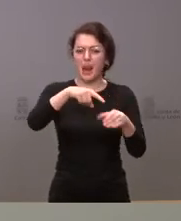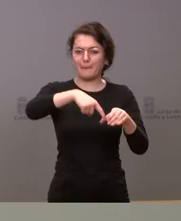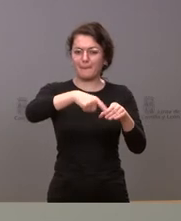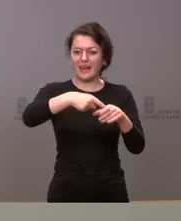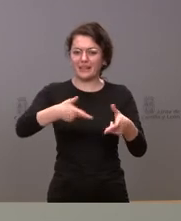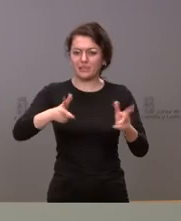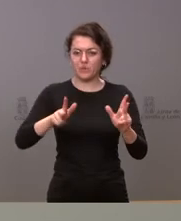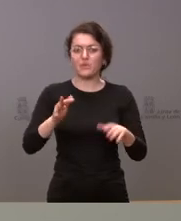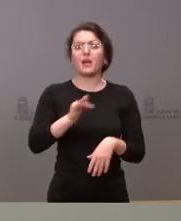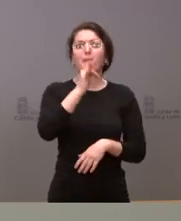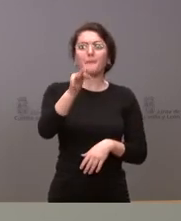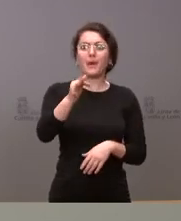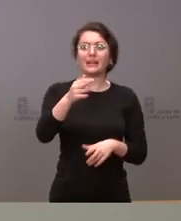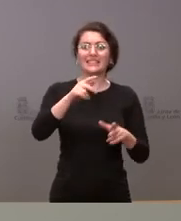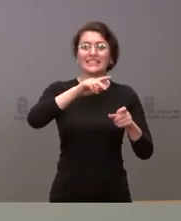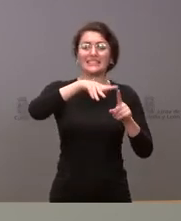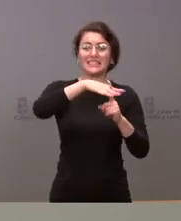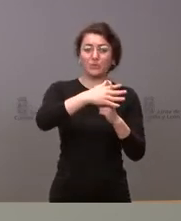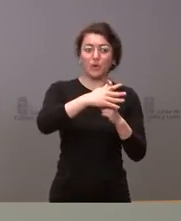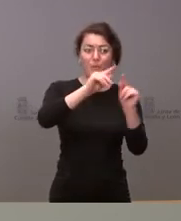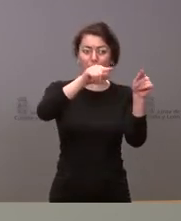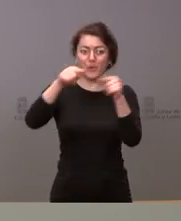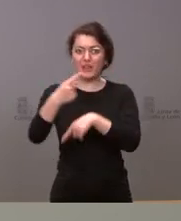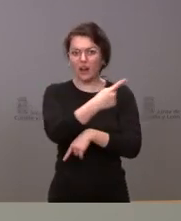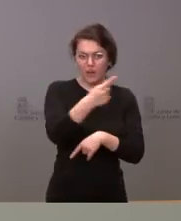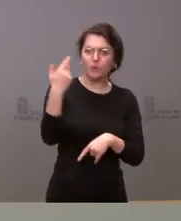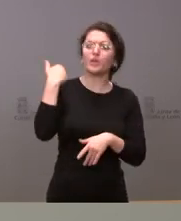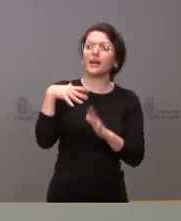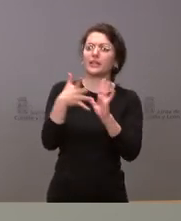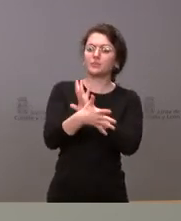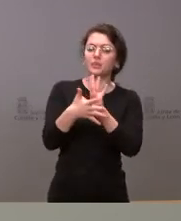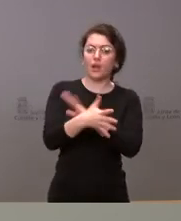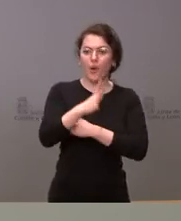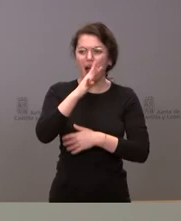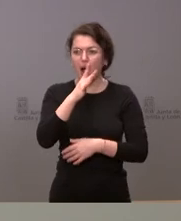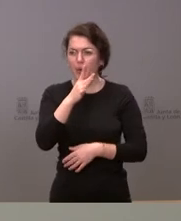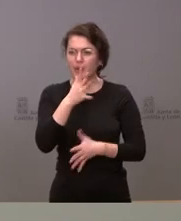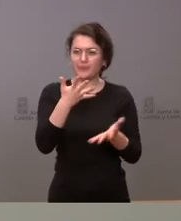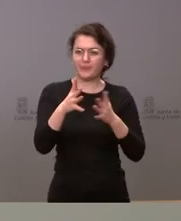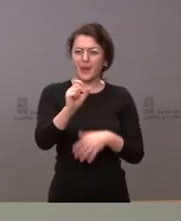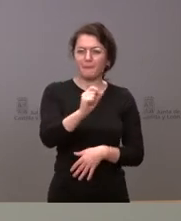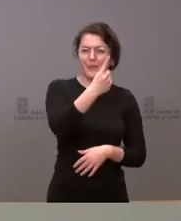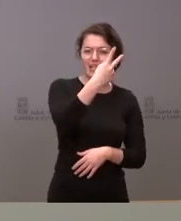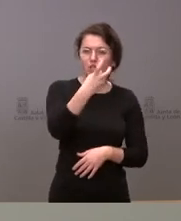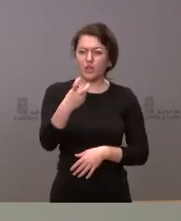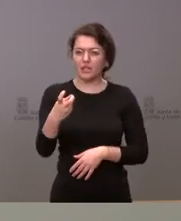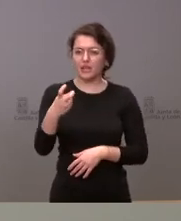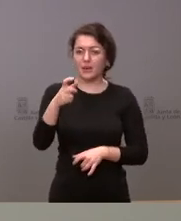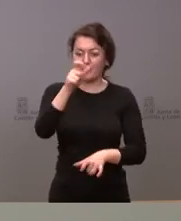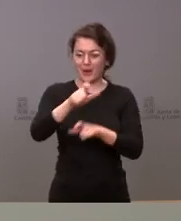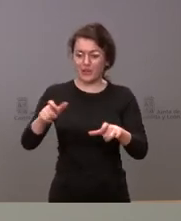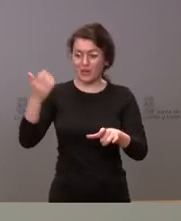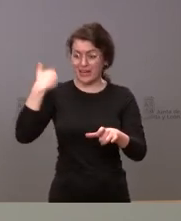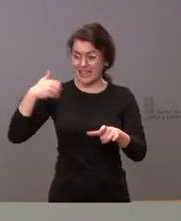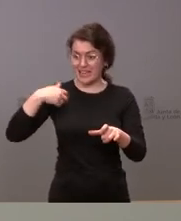cada una de las provincias ahora tenemos en este momento algo menos de 1.200 personas ya de Ucrania en Castilla y